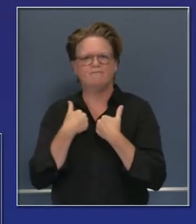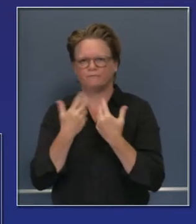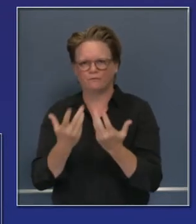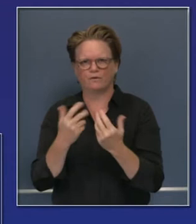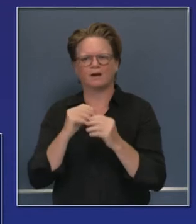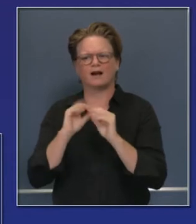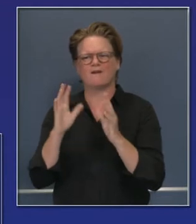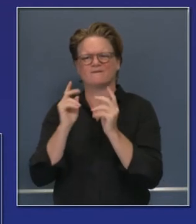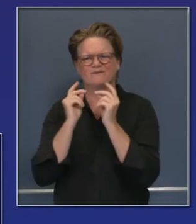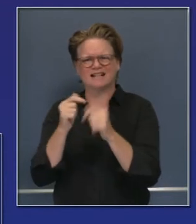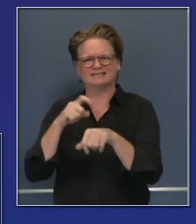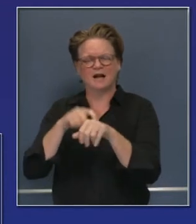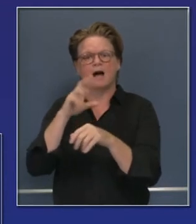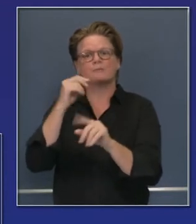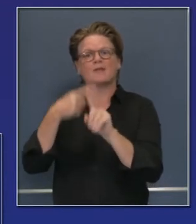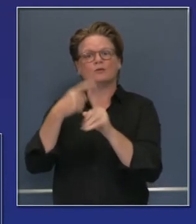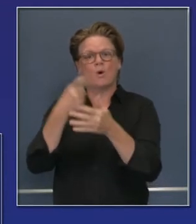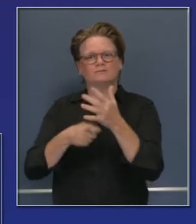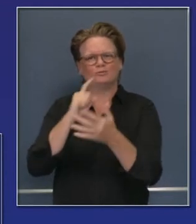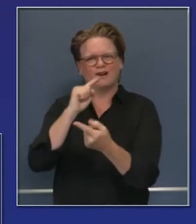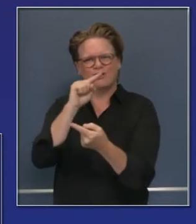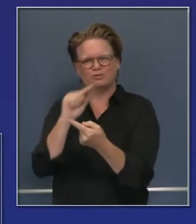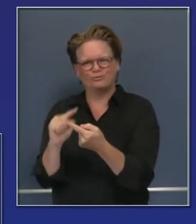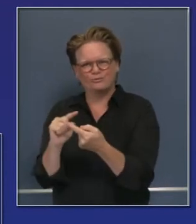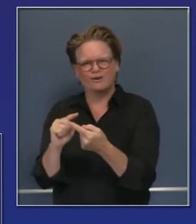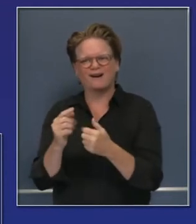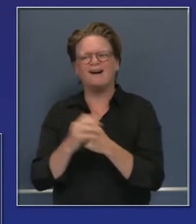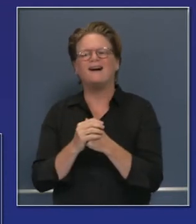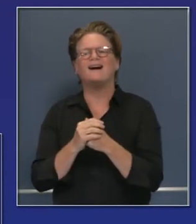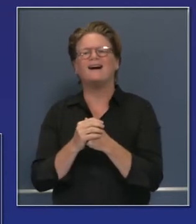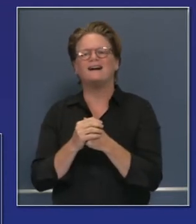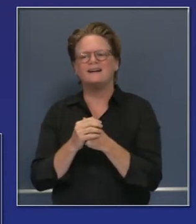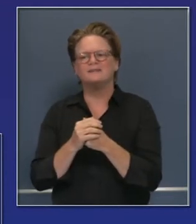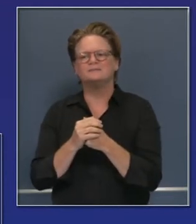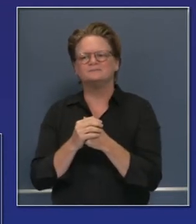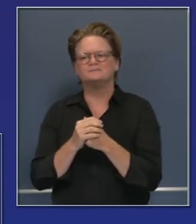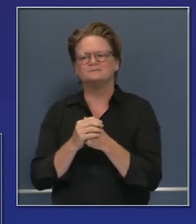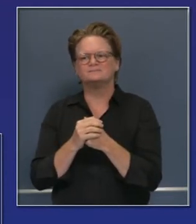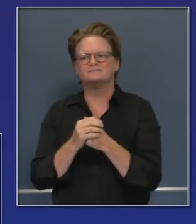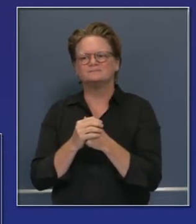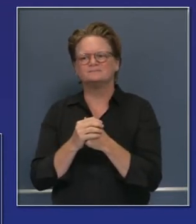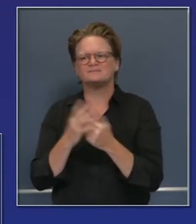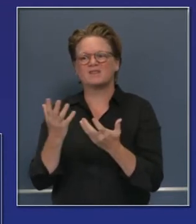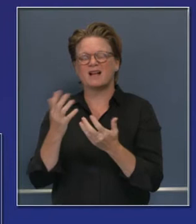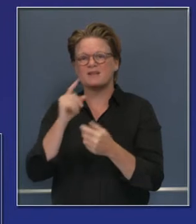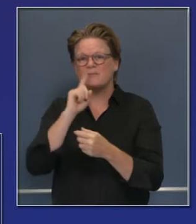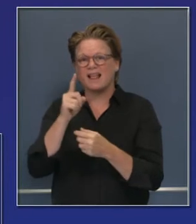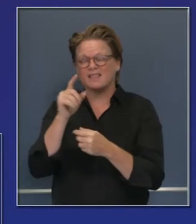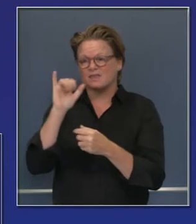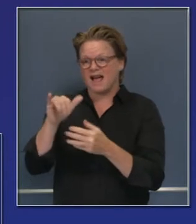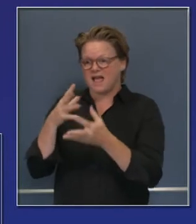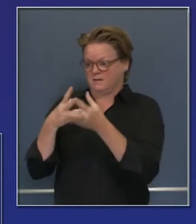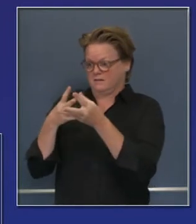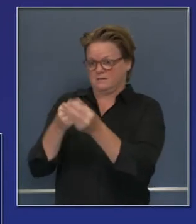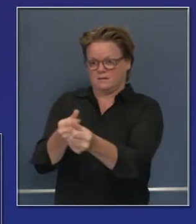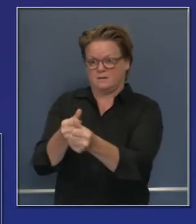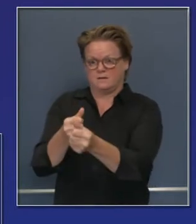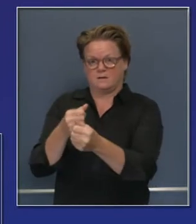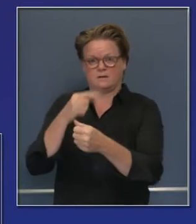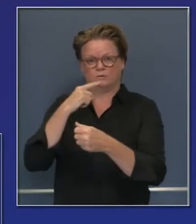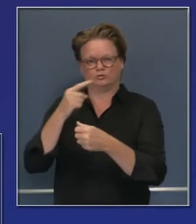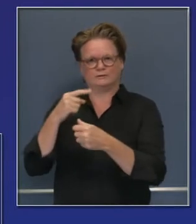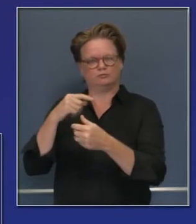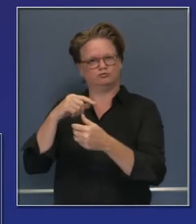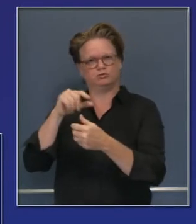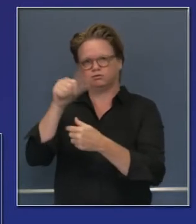verían los costos de 150 y 200 dólares por cada prueba. Estamos hablando de decenas de miles de millones de